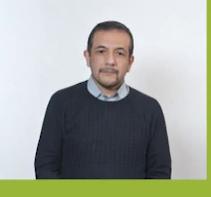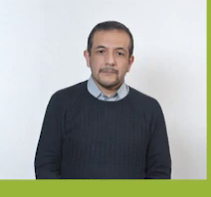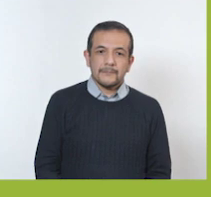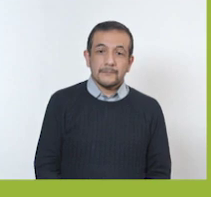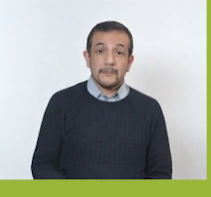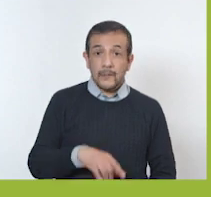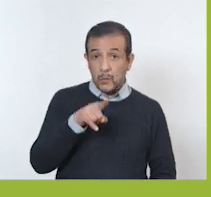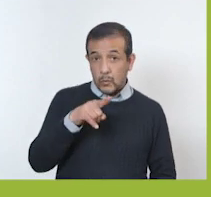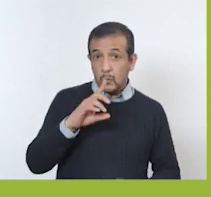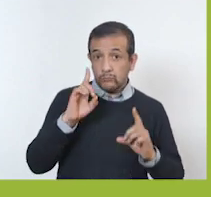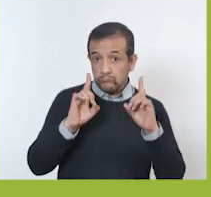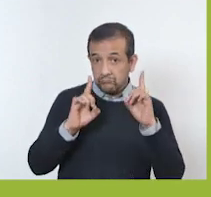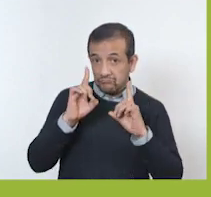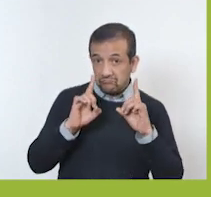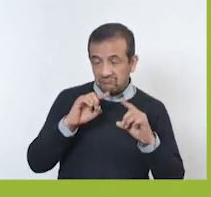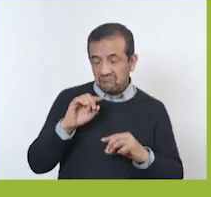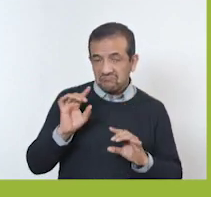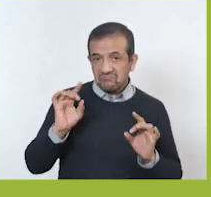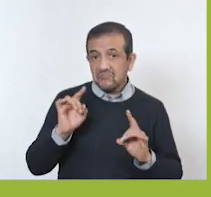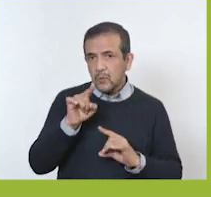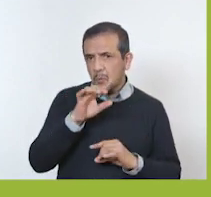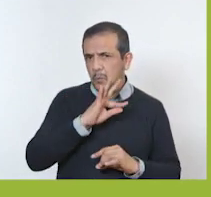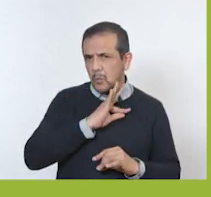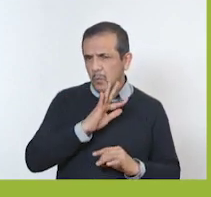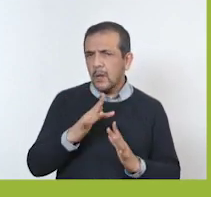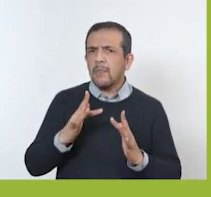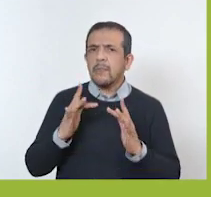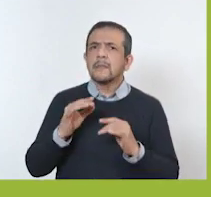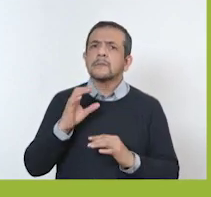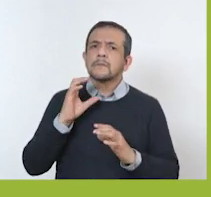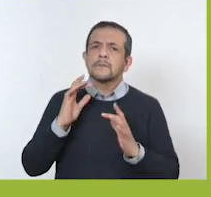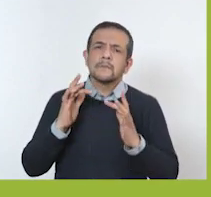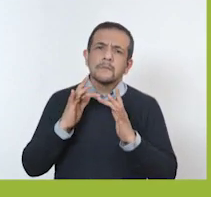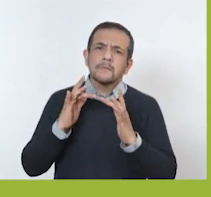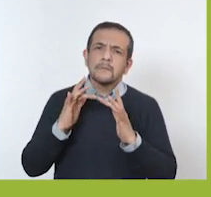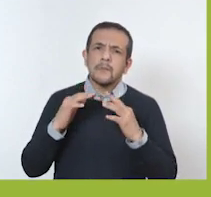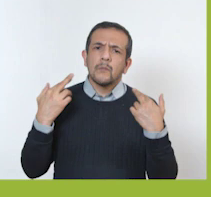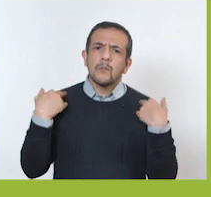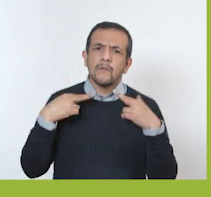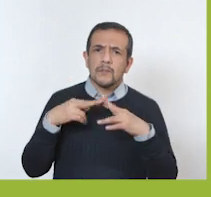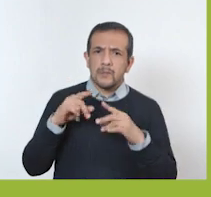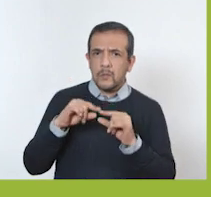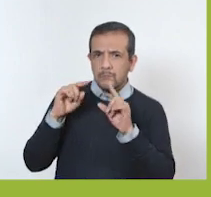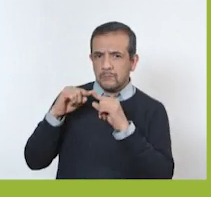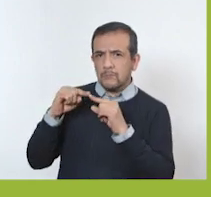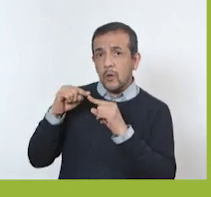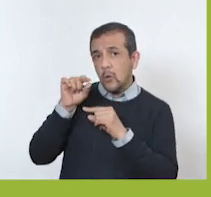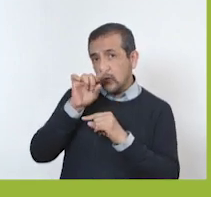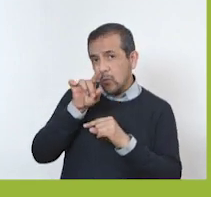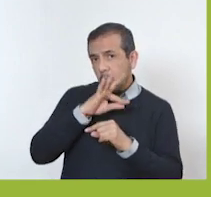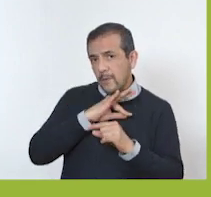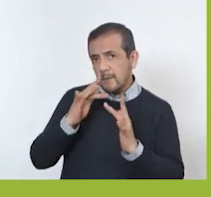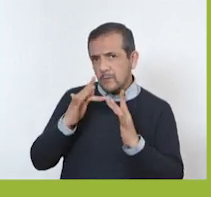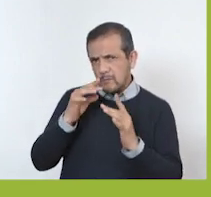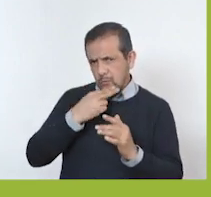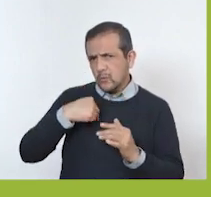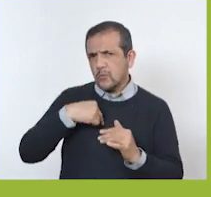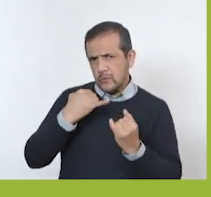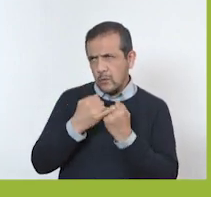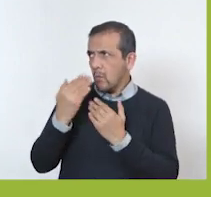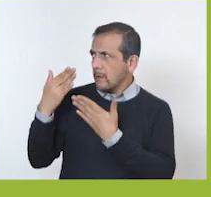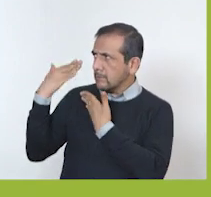Si tienes alguna duda, comunícate con tu maestra o maestro. O si lo prefieres, contáctanos.